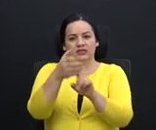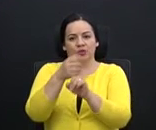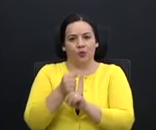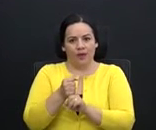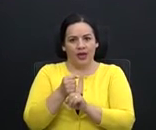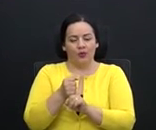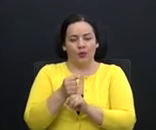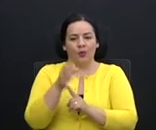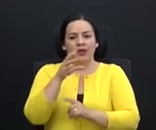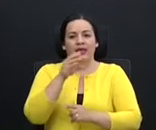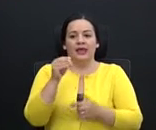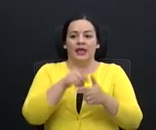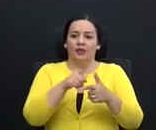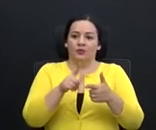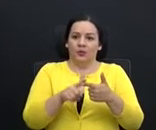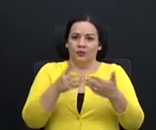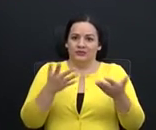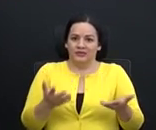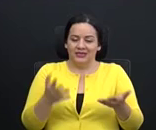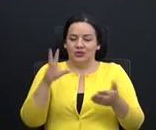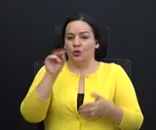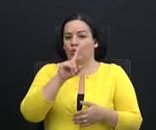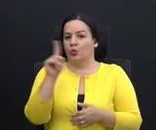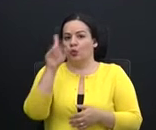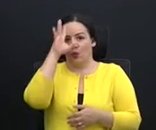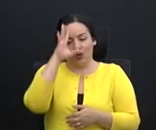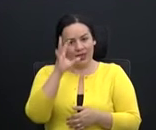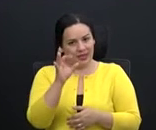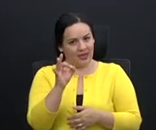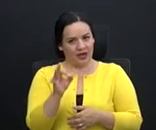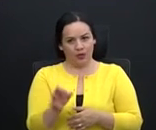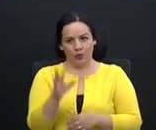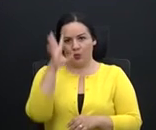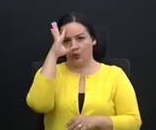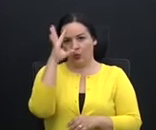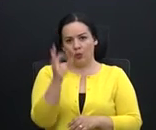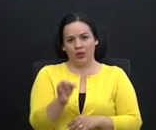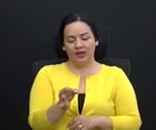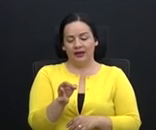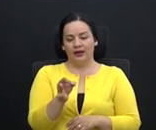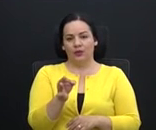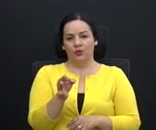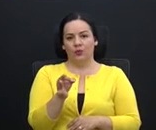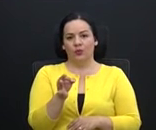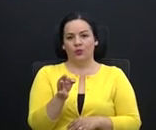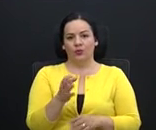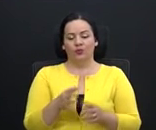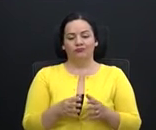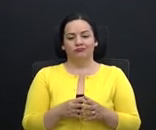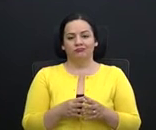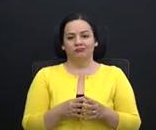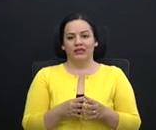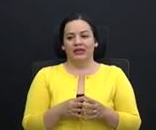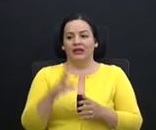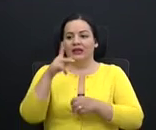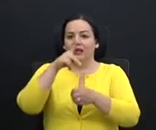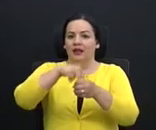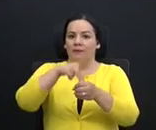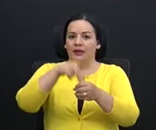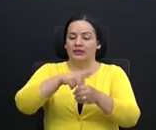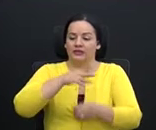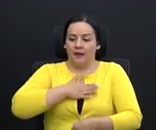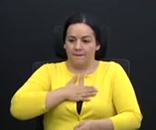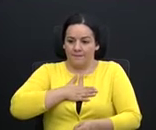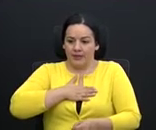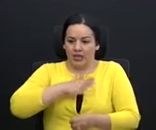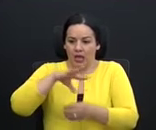no creo que la participación mía